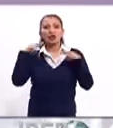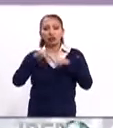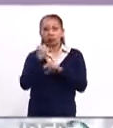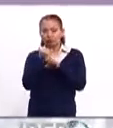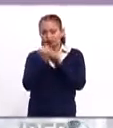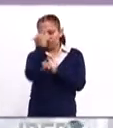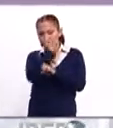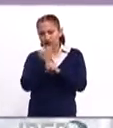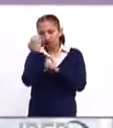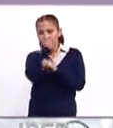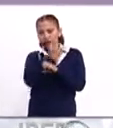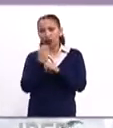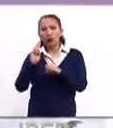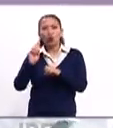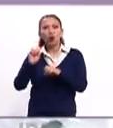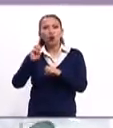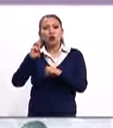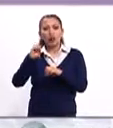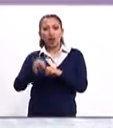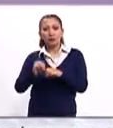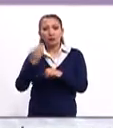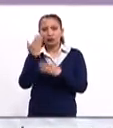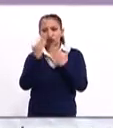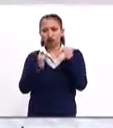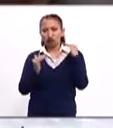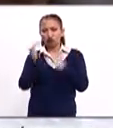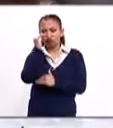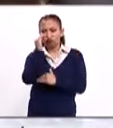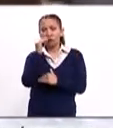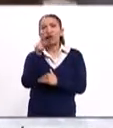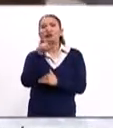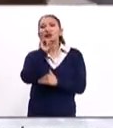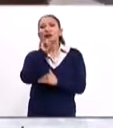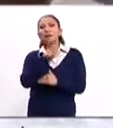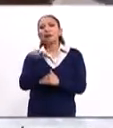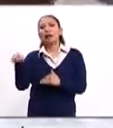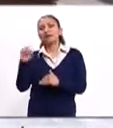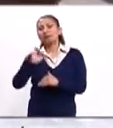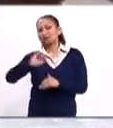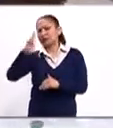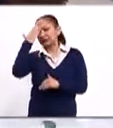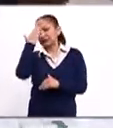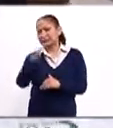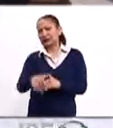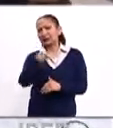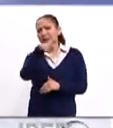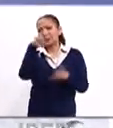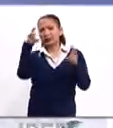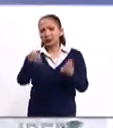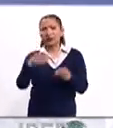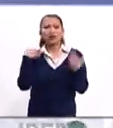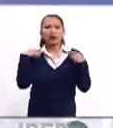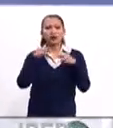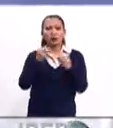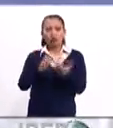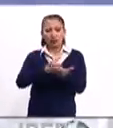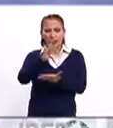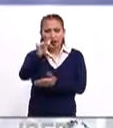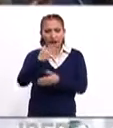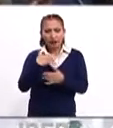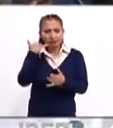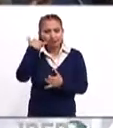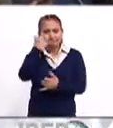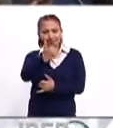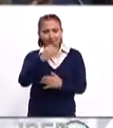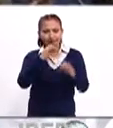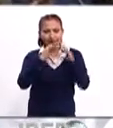Estudios Superiores Aragón de la Universidad Nacional Autónoma de México y precisamente especialista en estos temas. Maestro, muchísimas gracias por